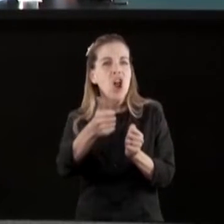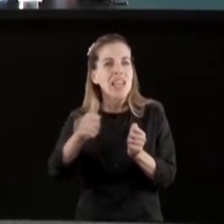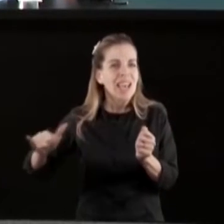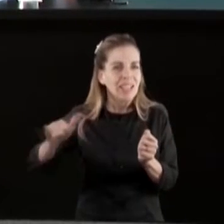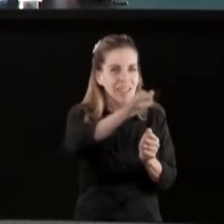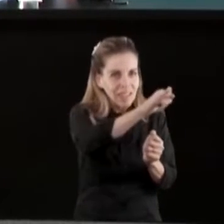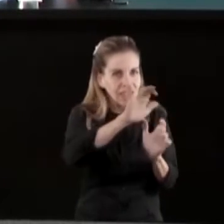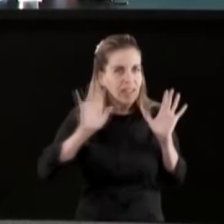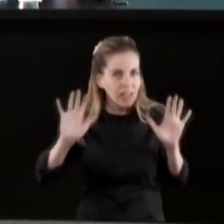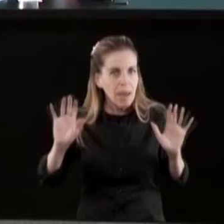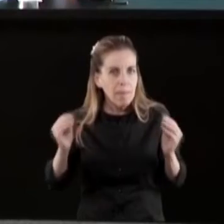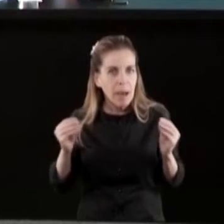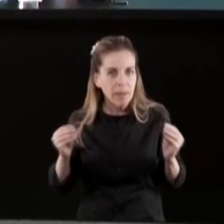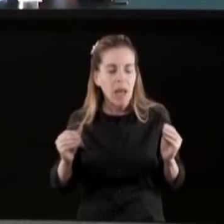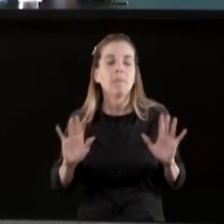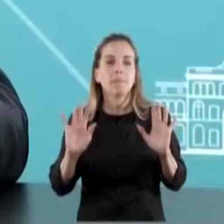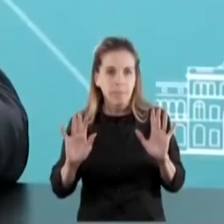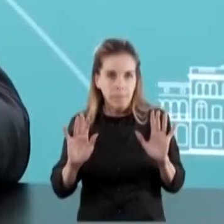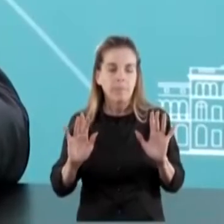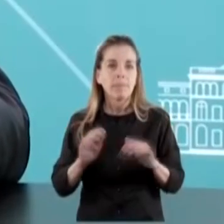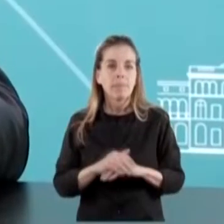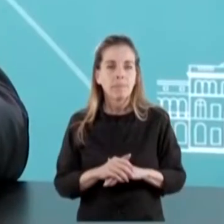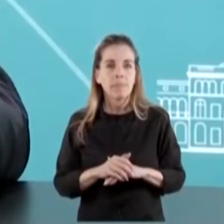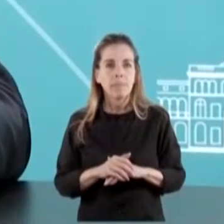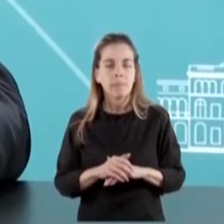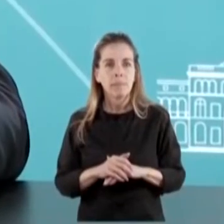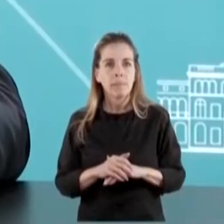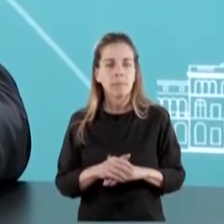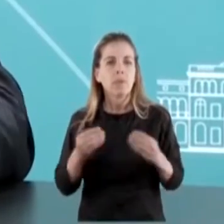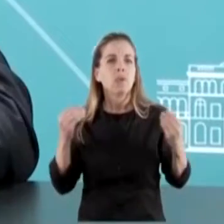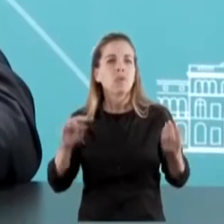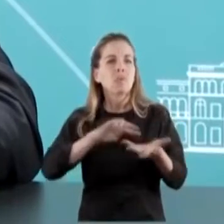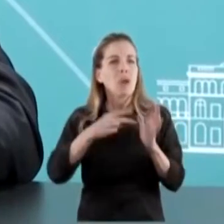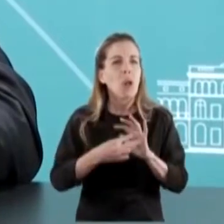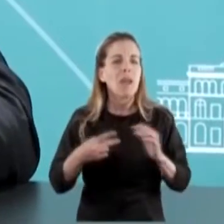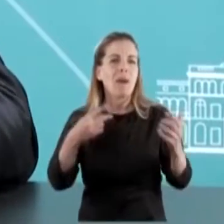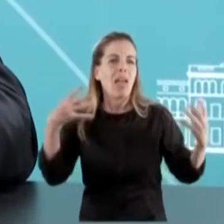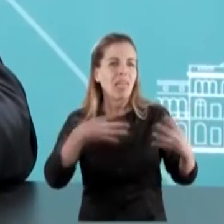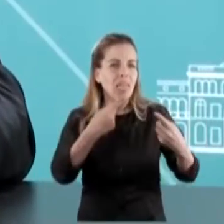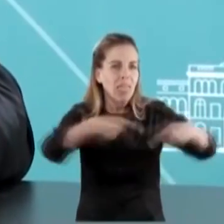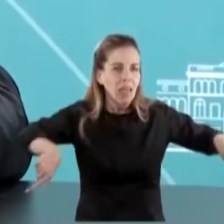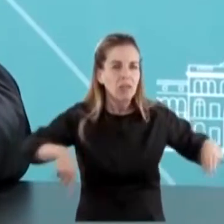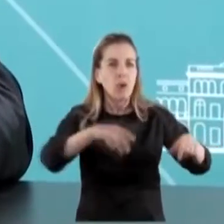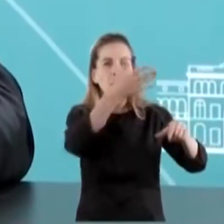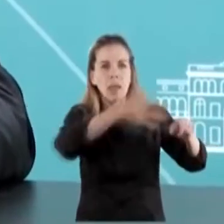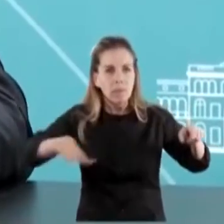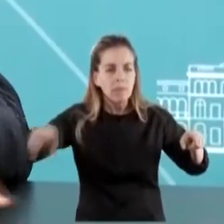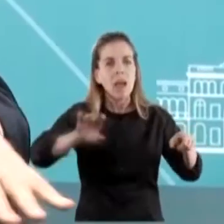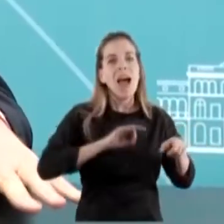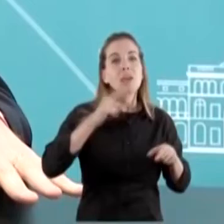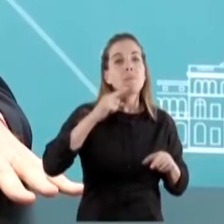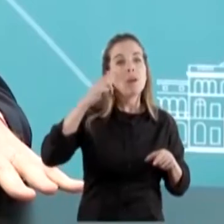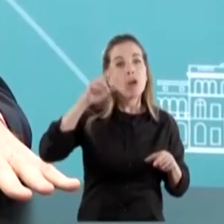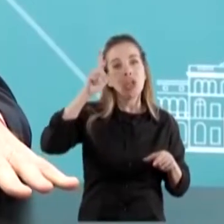antes del conflicto del Atlántico Sur, es decir, antes de abril del 82,